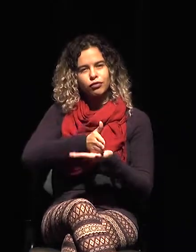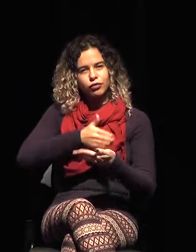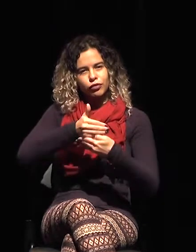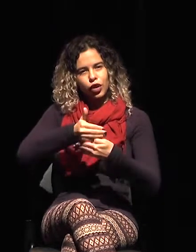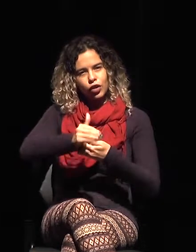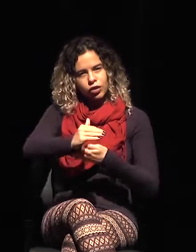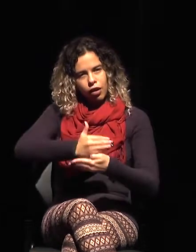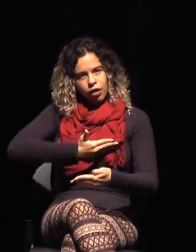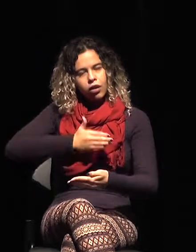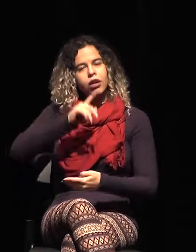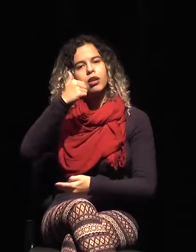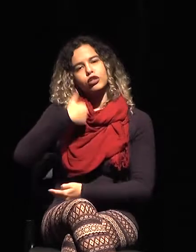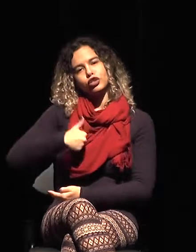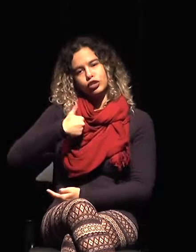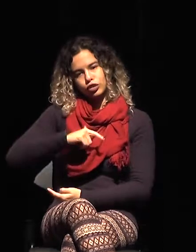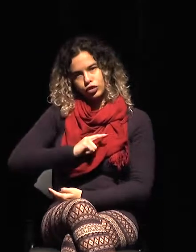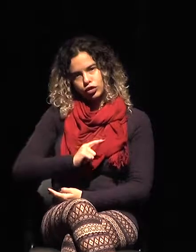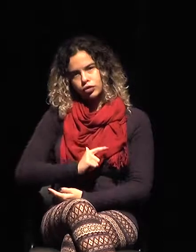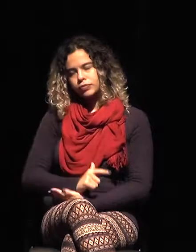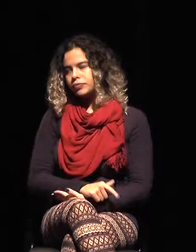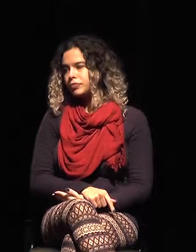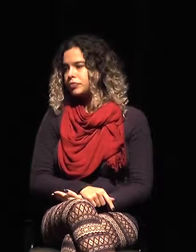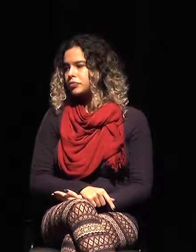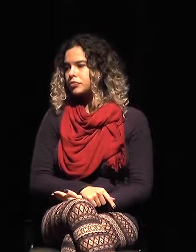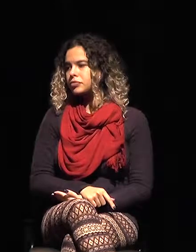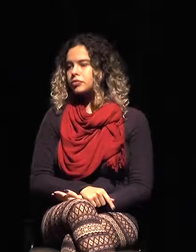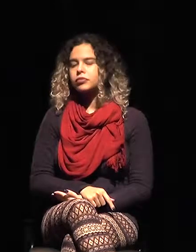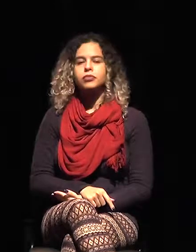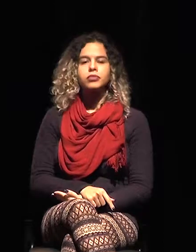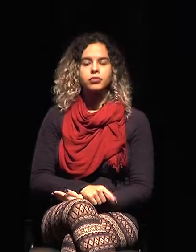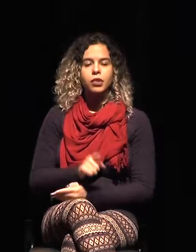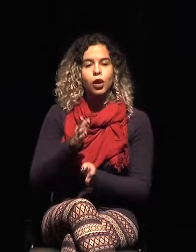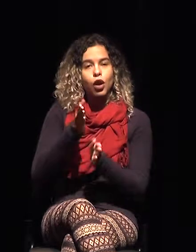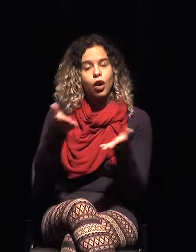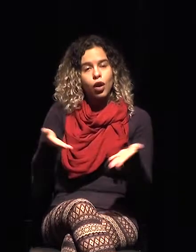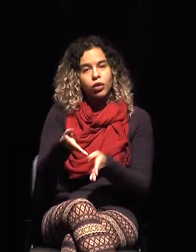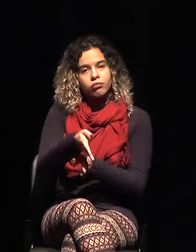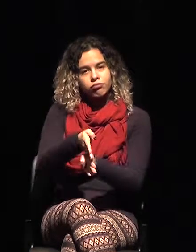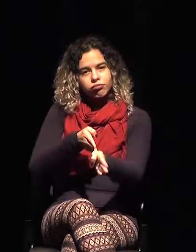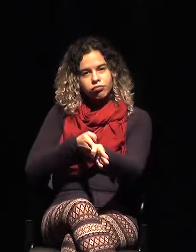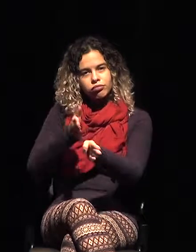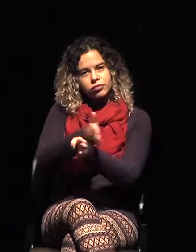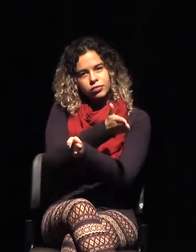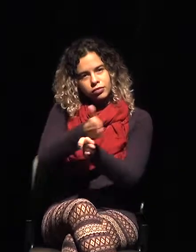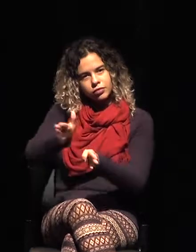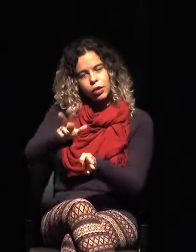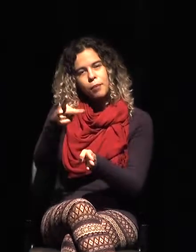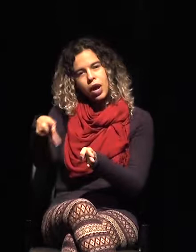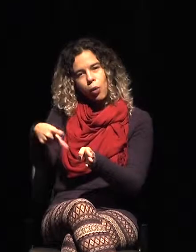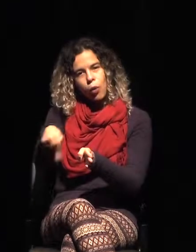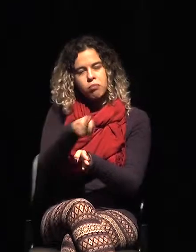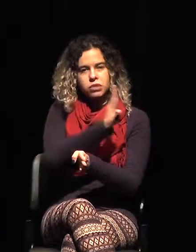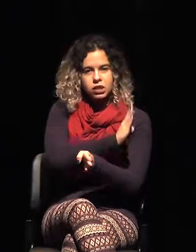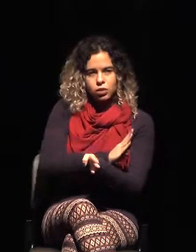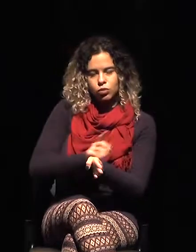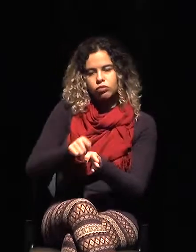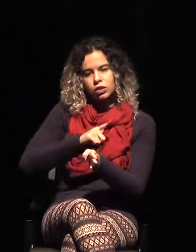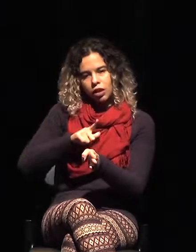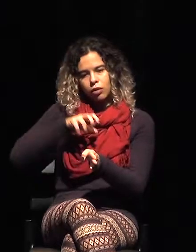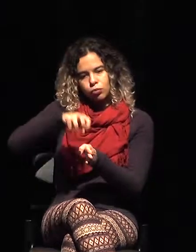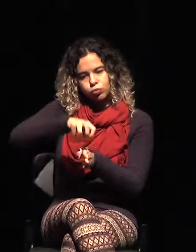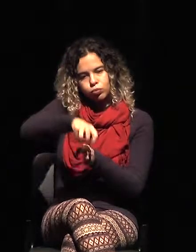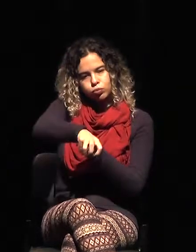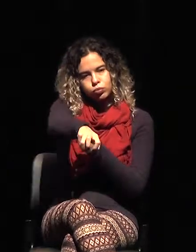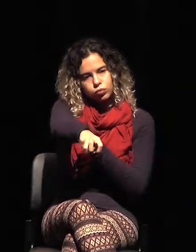Ahora hablemos la frontera con Paraguay. Hay zonas con fronteras físicas, otras sin ninguna barrera. Y